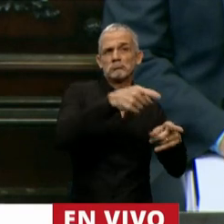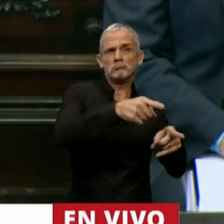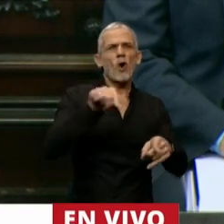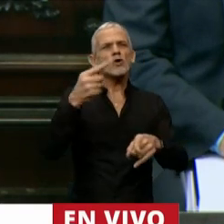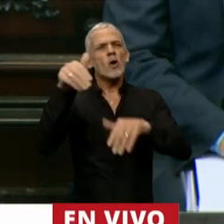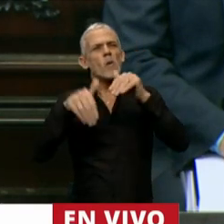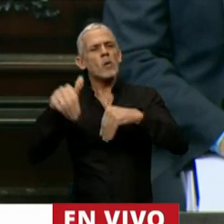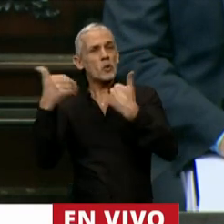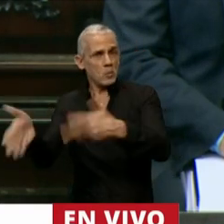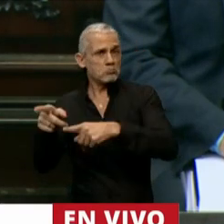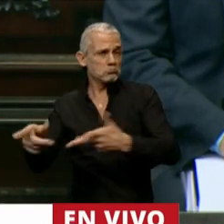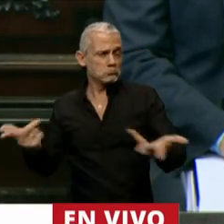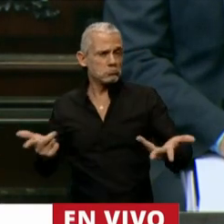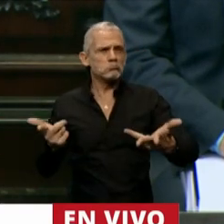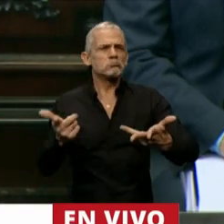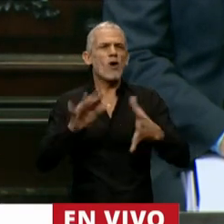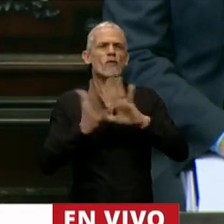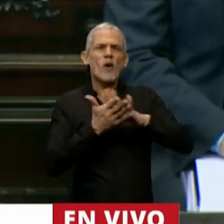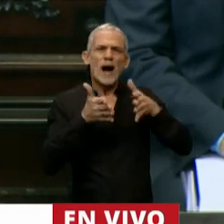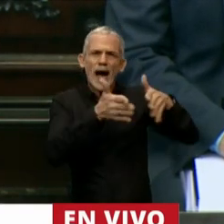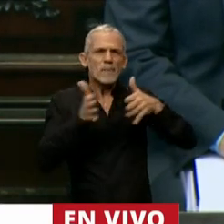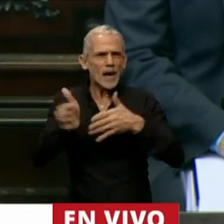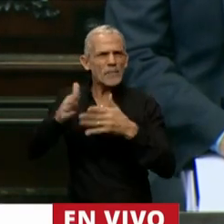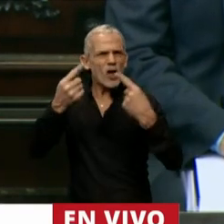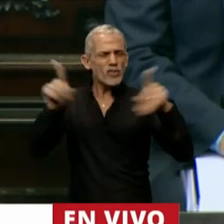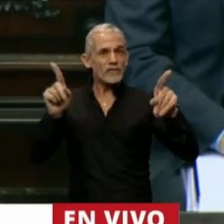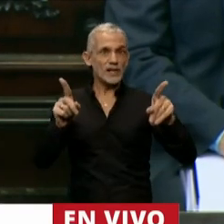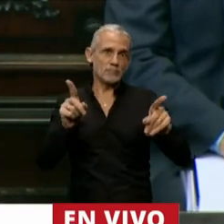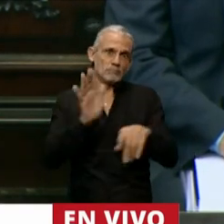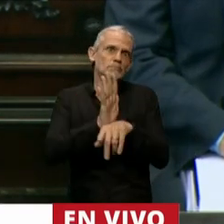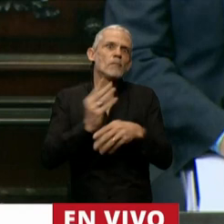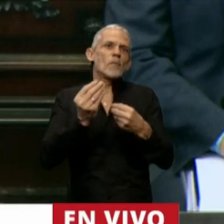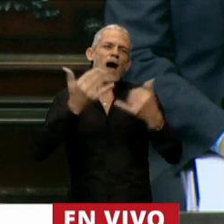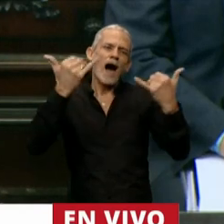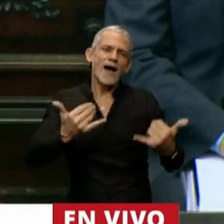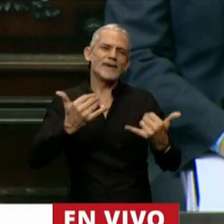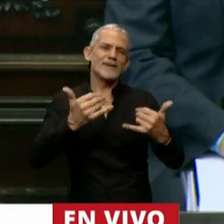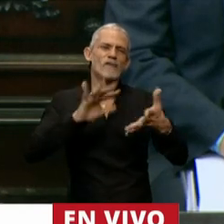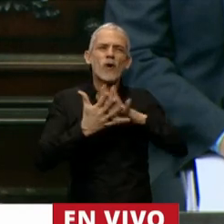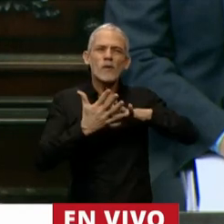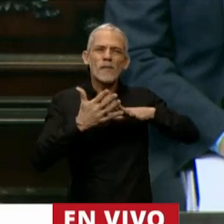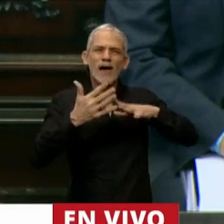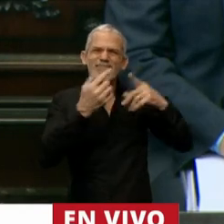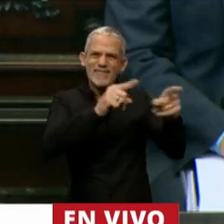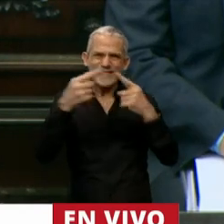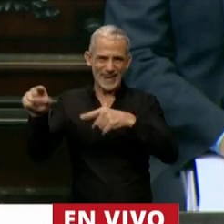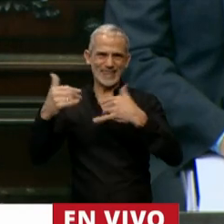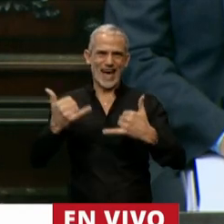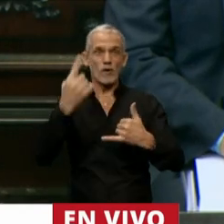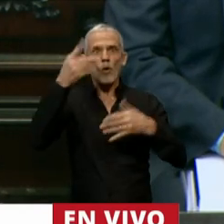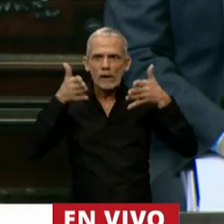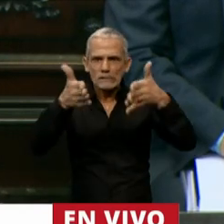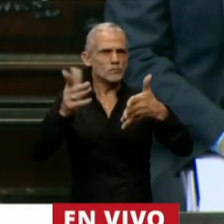Y si debatimos distintos caminos es porque seguramente hay distintos caminos, existen esos caminos y no